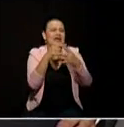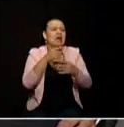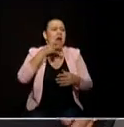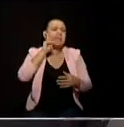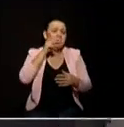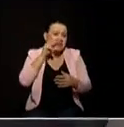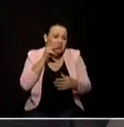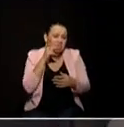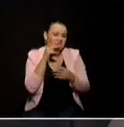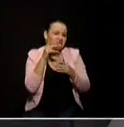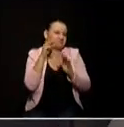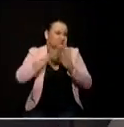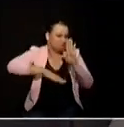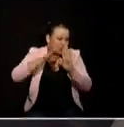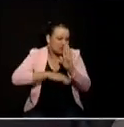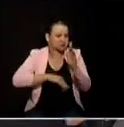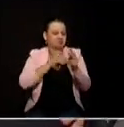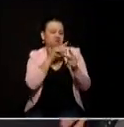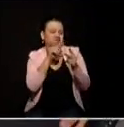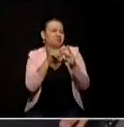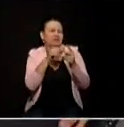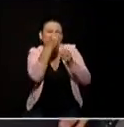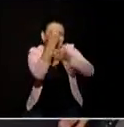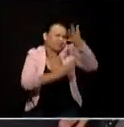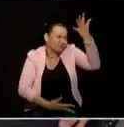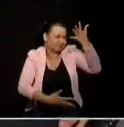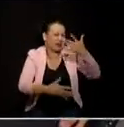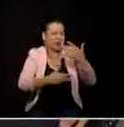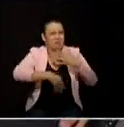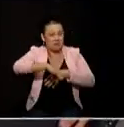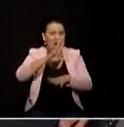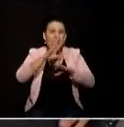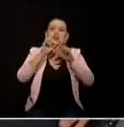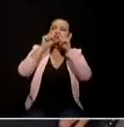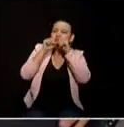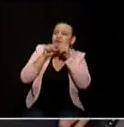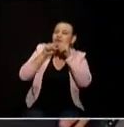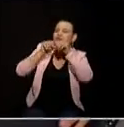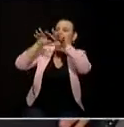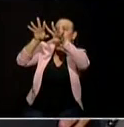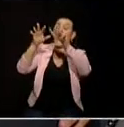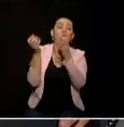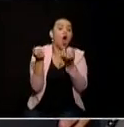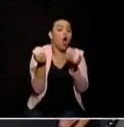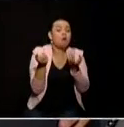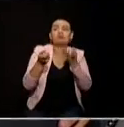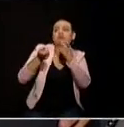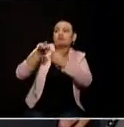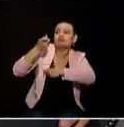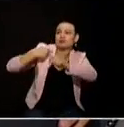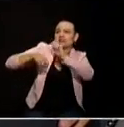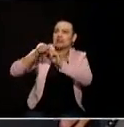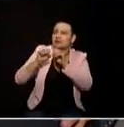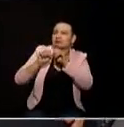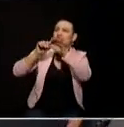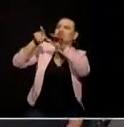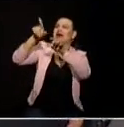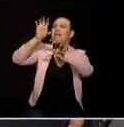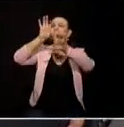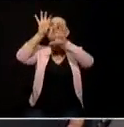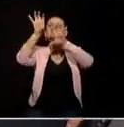bajo costo y tenemos que hacer que estos productos lleguen a mercados internacionales especialmente a